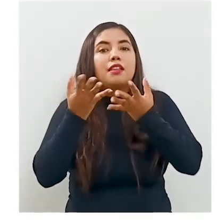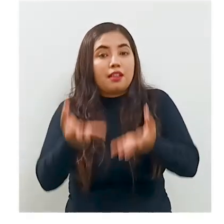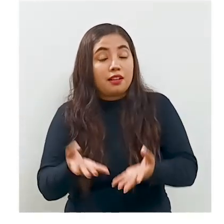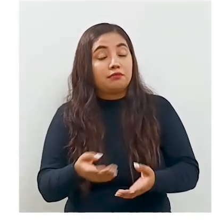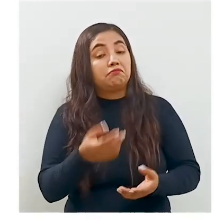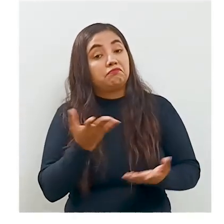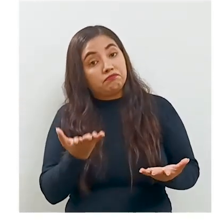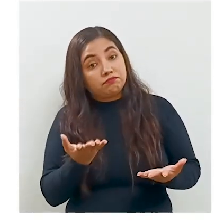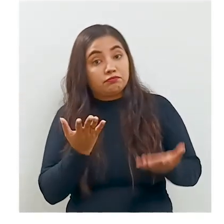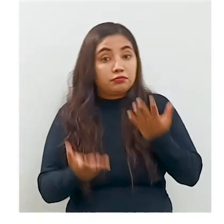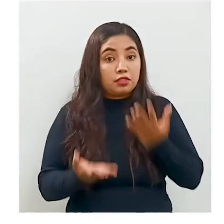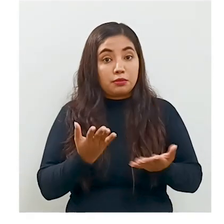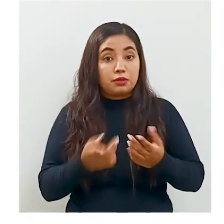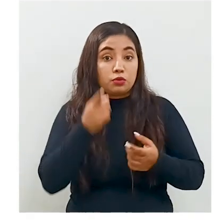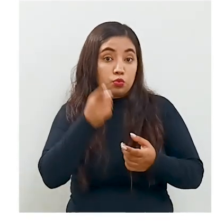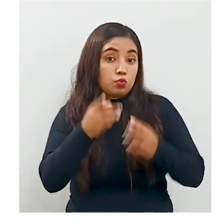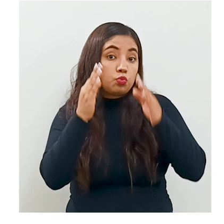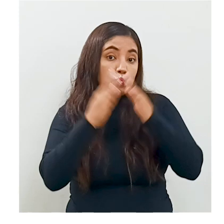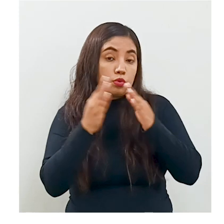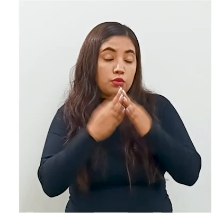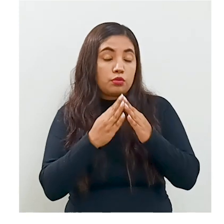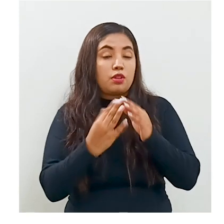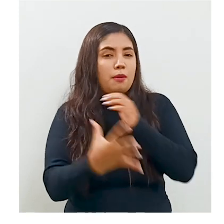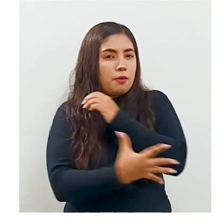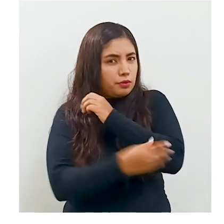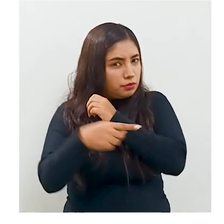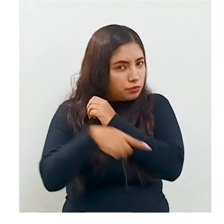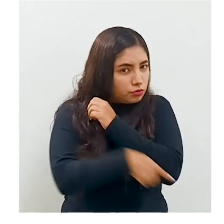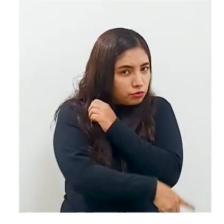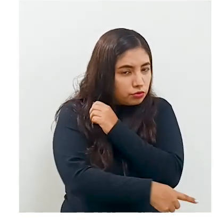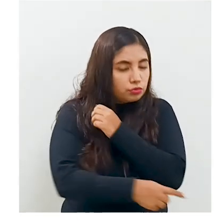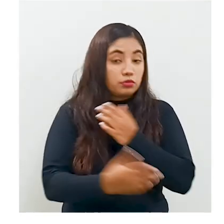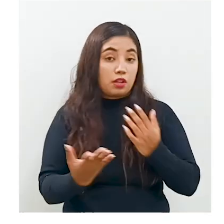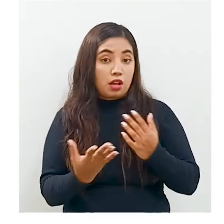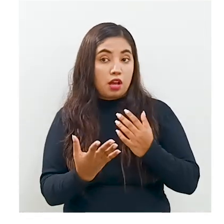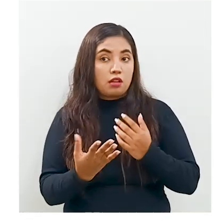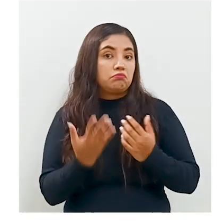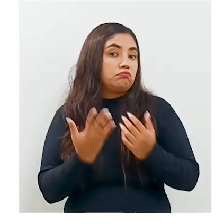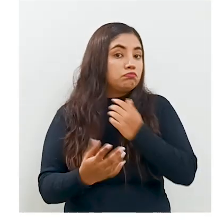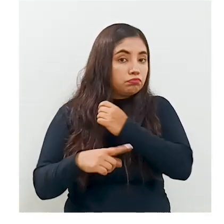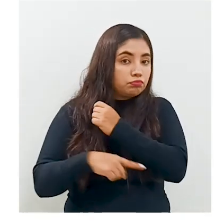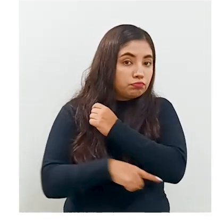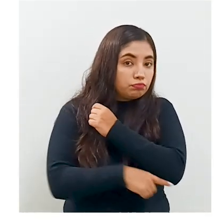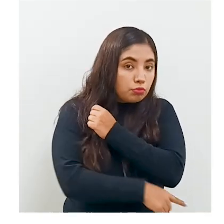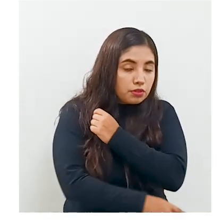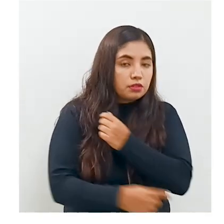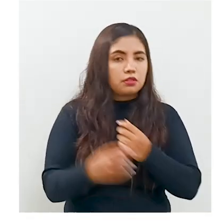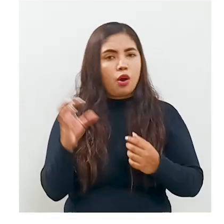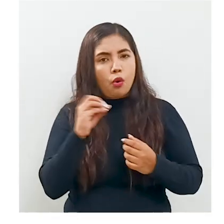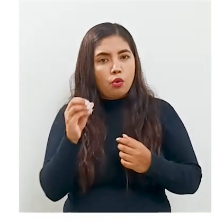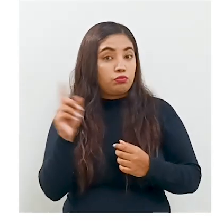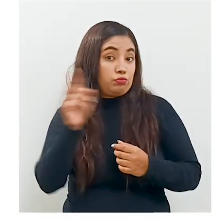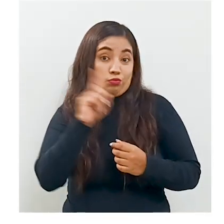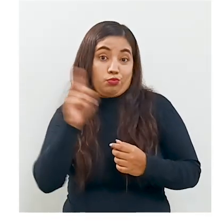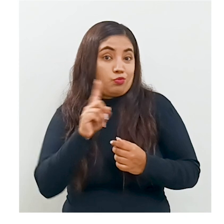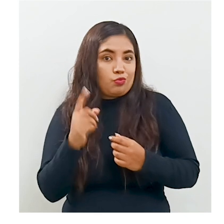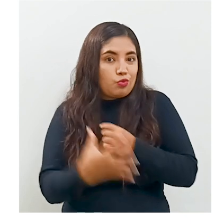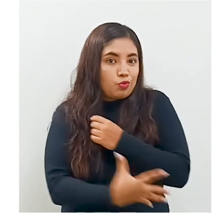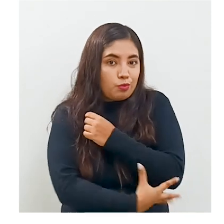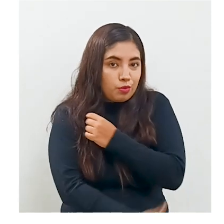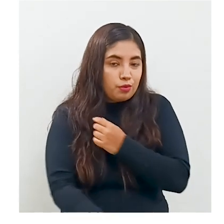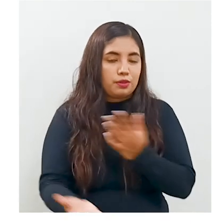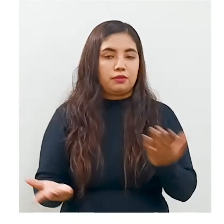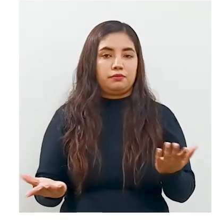tu clasificación socioeconómica, la cual podrá ser pobreza extrema, pobreza o no